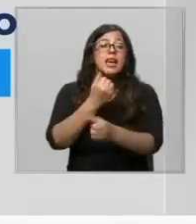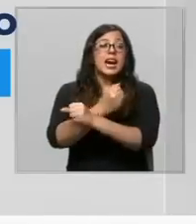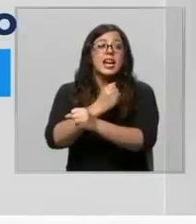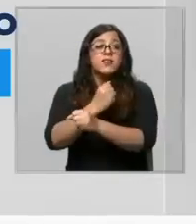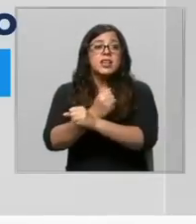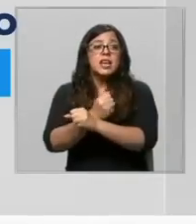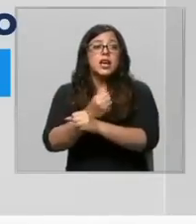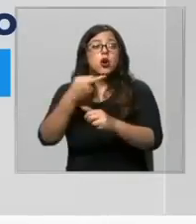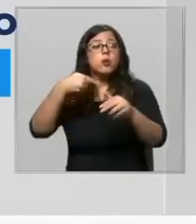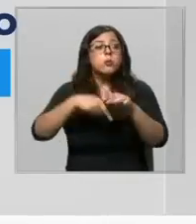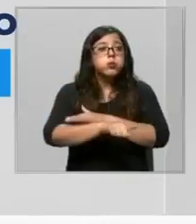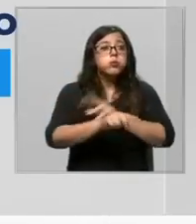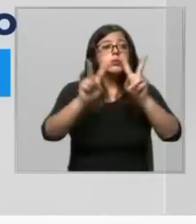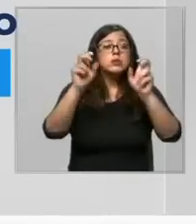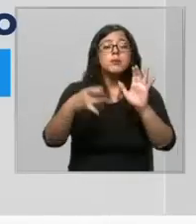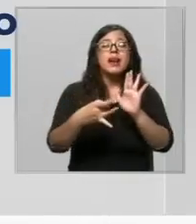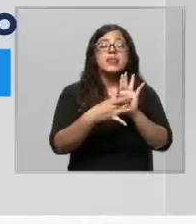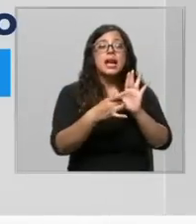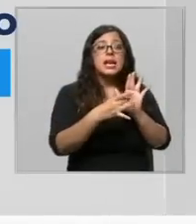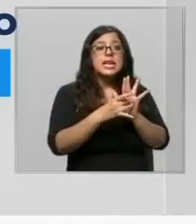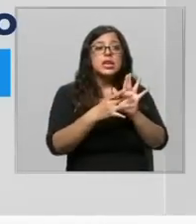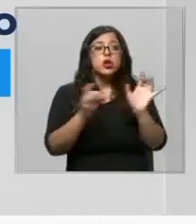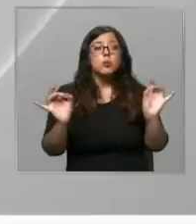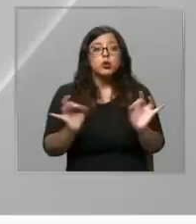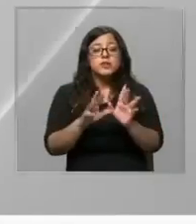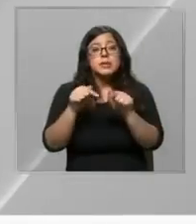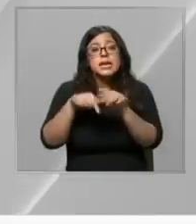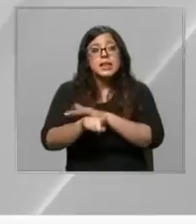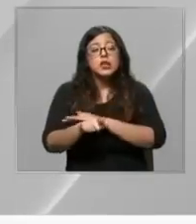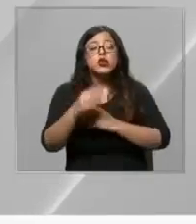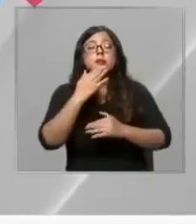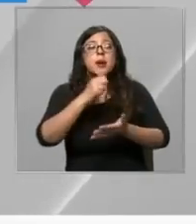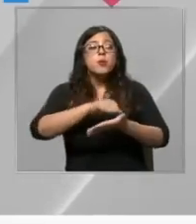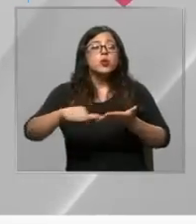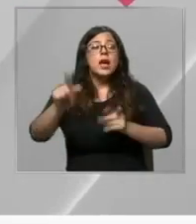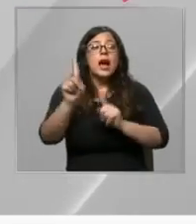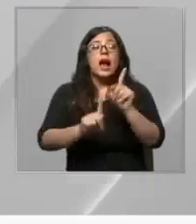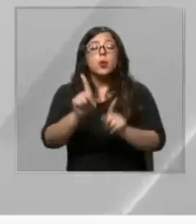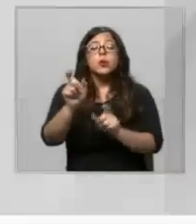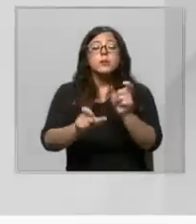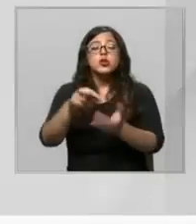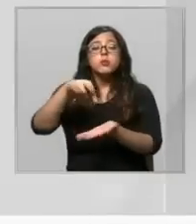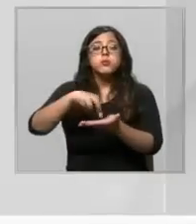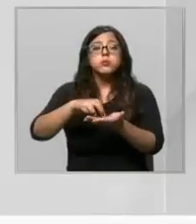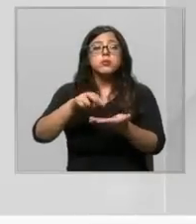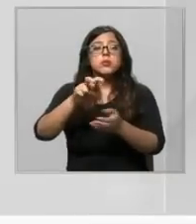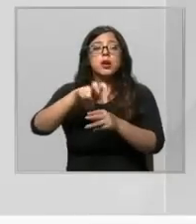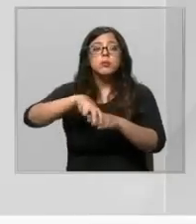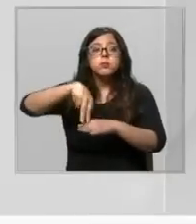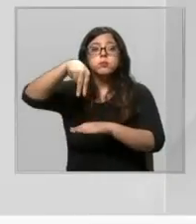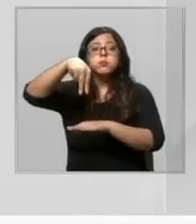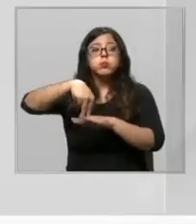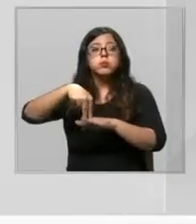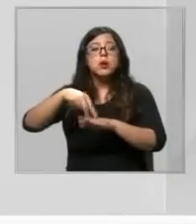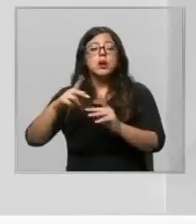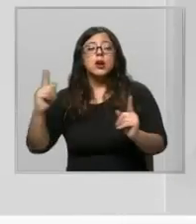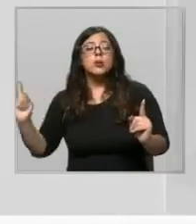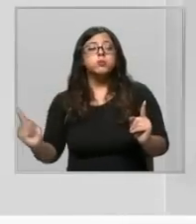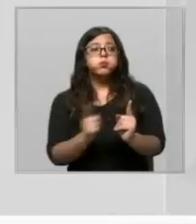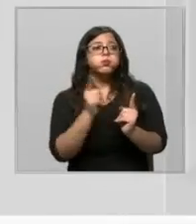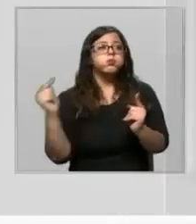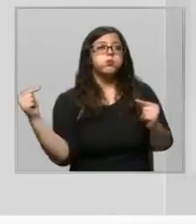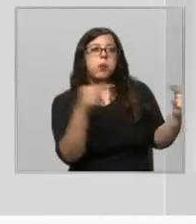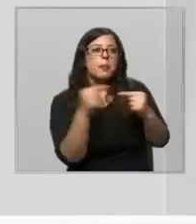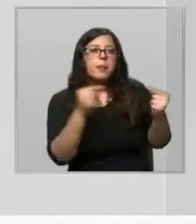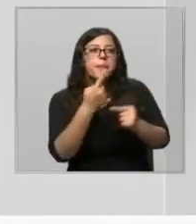ante un delito flagrante que ocurra en ella. También multar a aquellos parlamentarios que se levanten de su pupitre a recriminar a otros legisladores